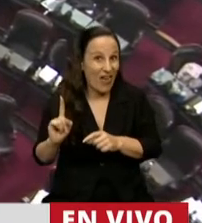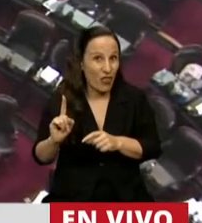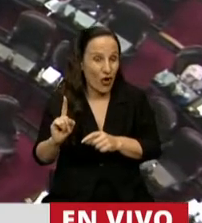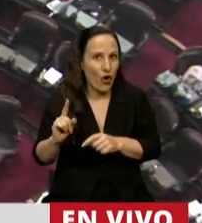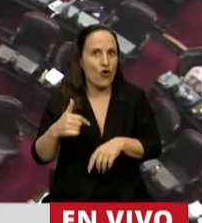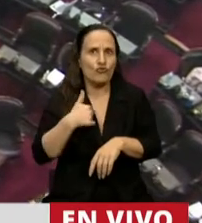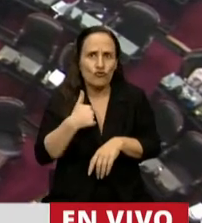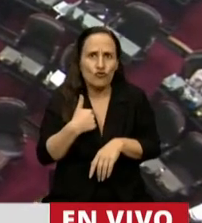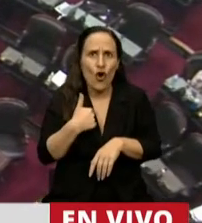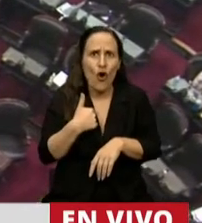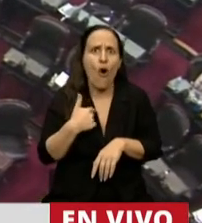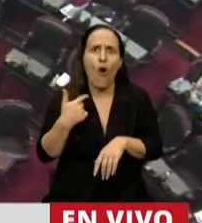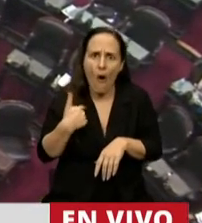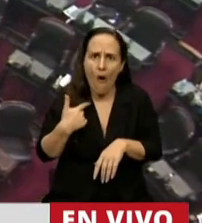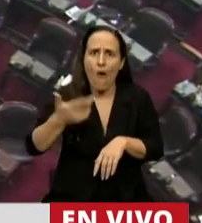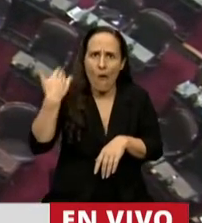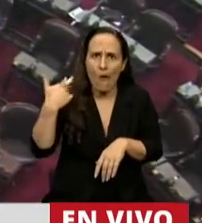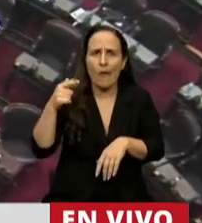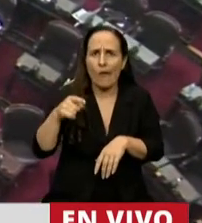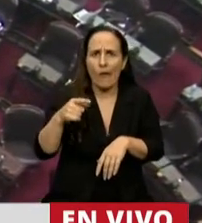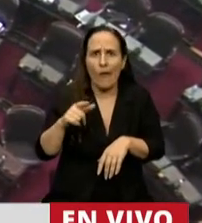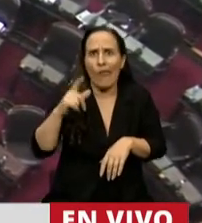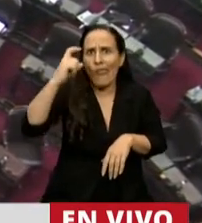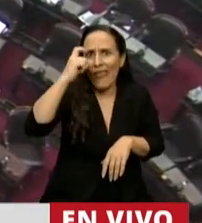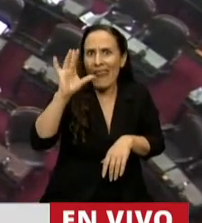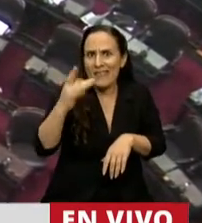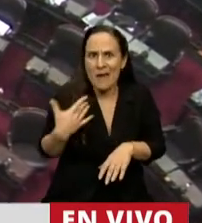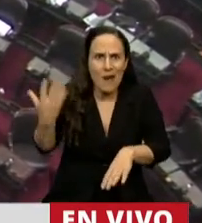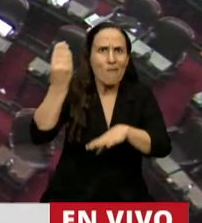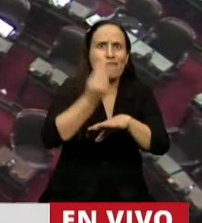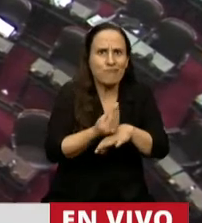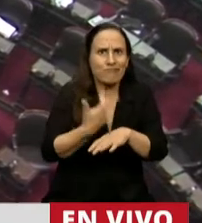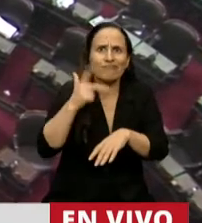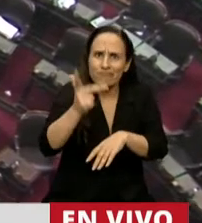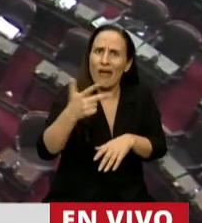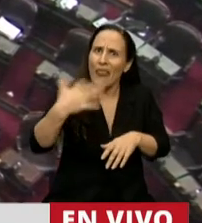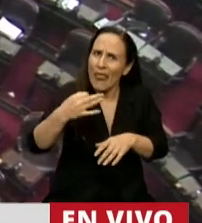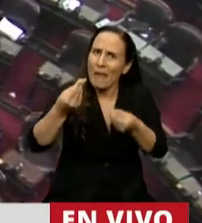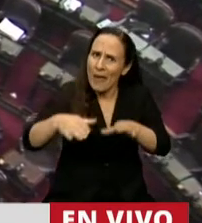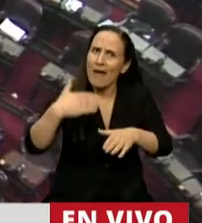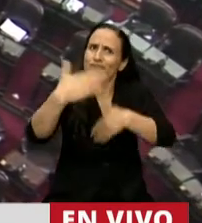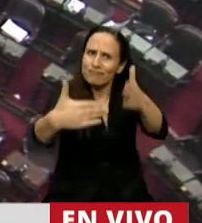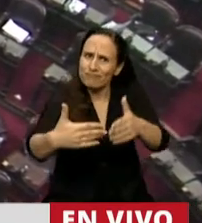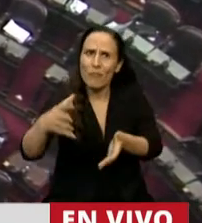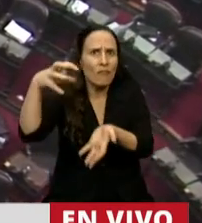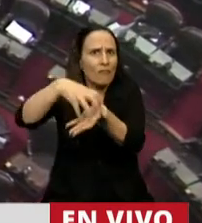vengo planteando desde prácticamente el 10 de diciembre que tenemos que ponerlo en marcha porque es un organismo